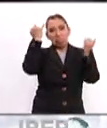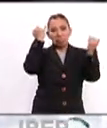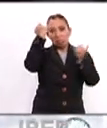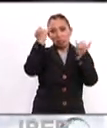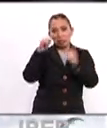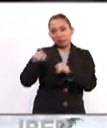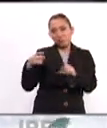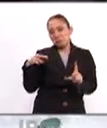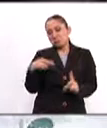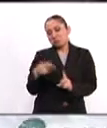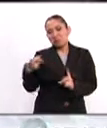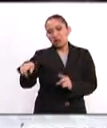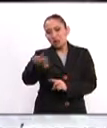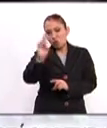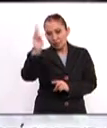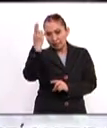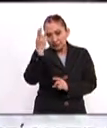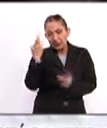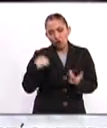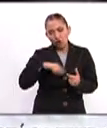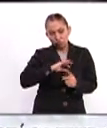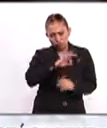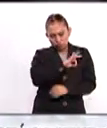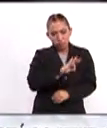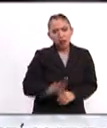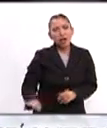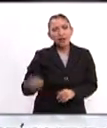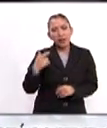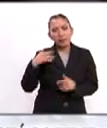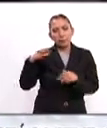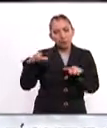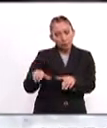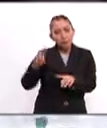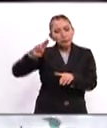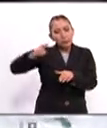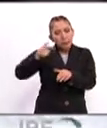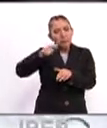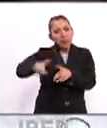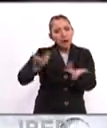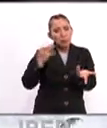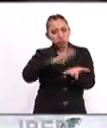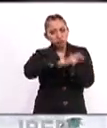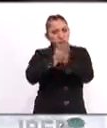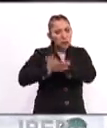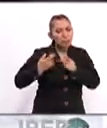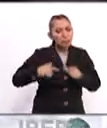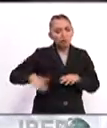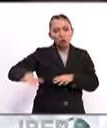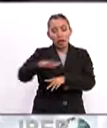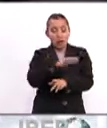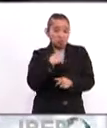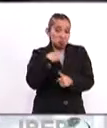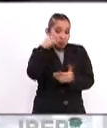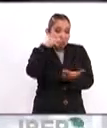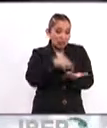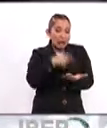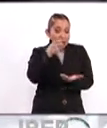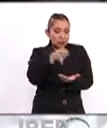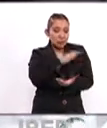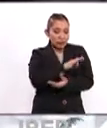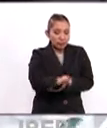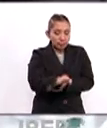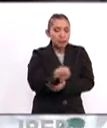desde el punto de vista de la universidad. Somos capaces desde una universidad transformar la sociedad. Y yo creo que es